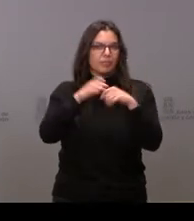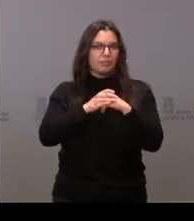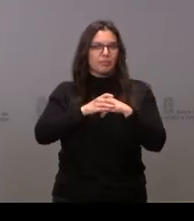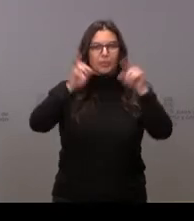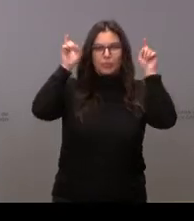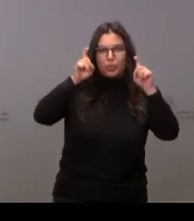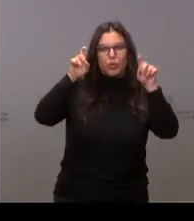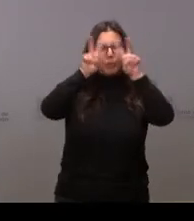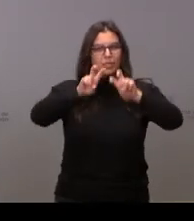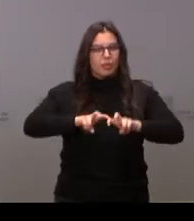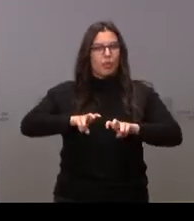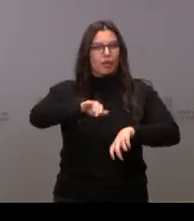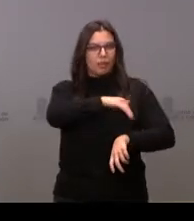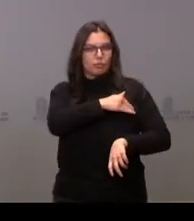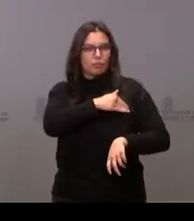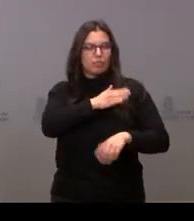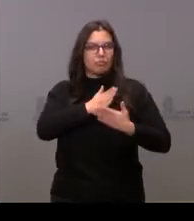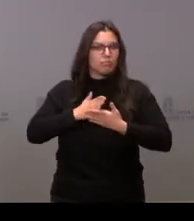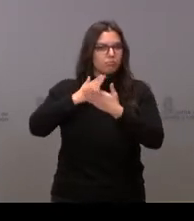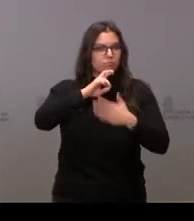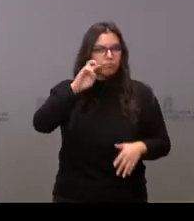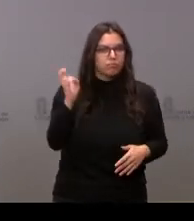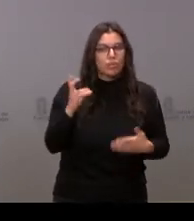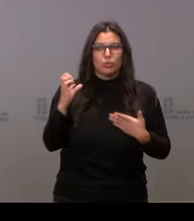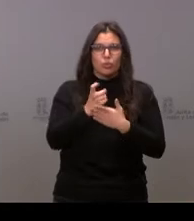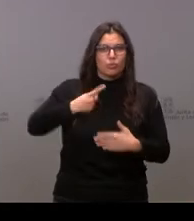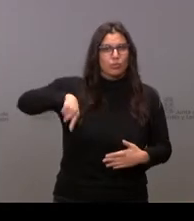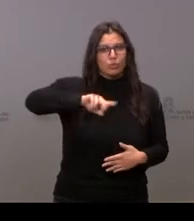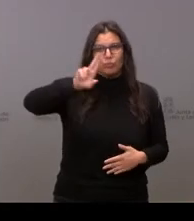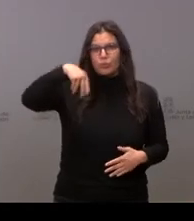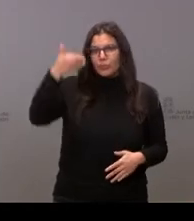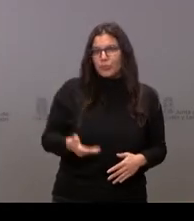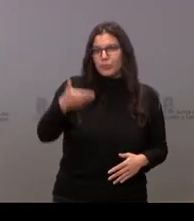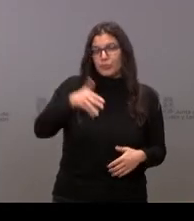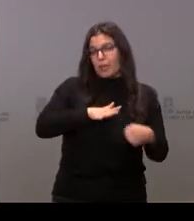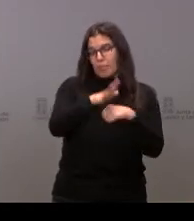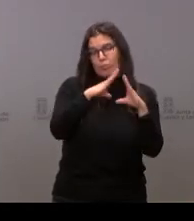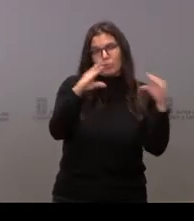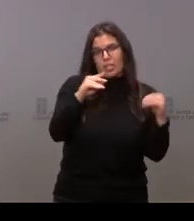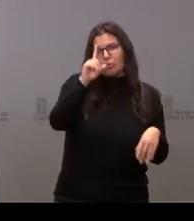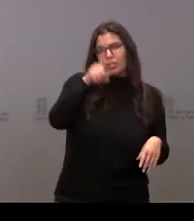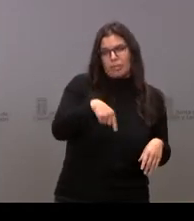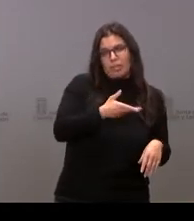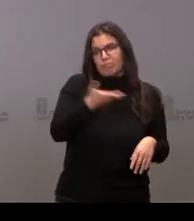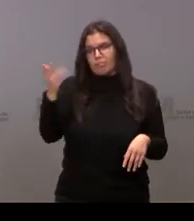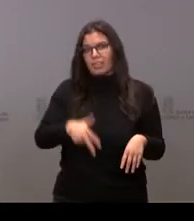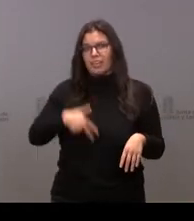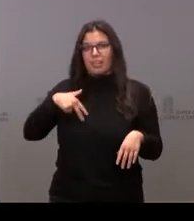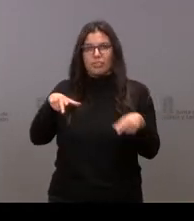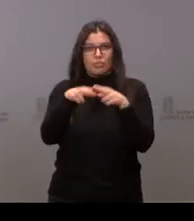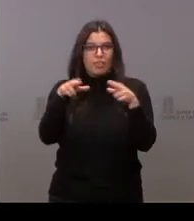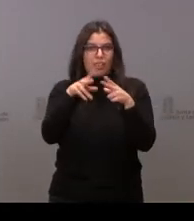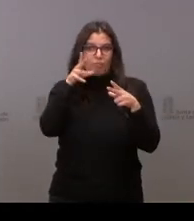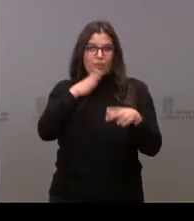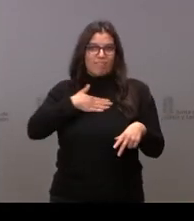investigadores, estudiantes, sois imprescindibles, no solo en el ámbito universitario, sino en una sociedad que quiera